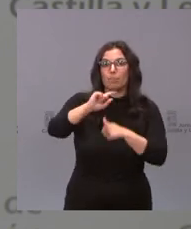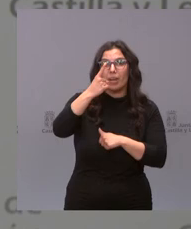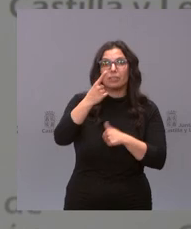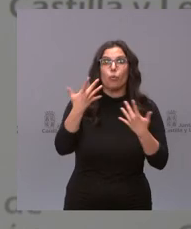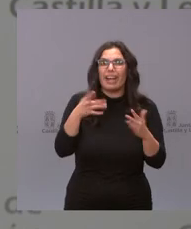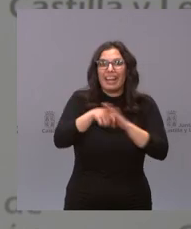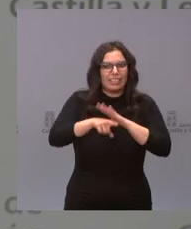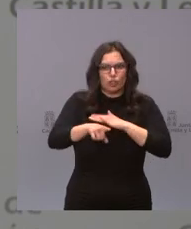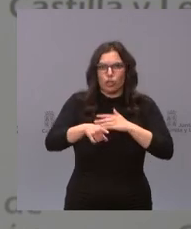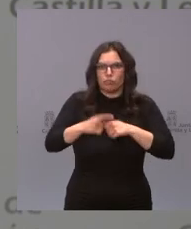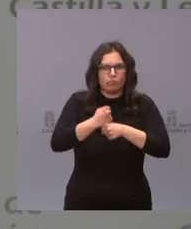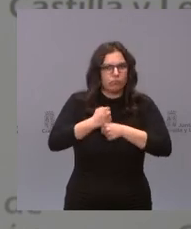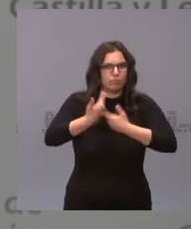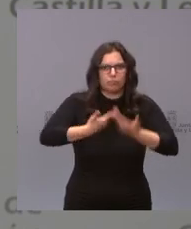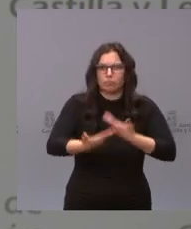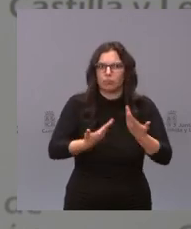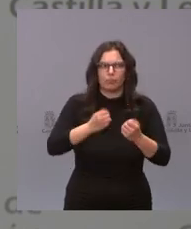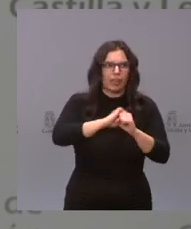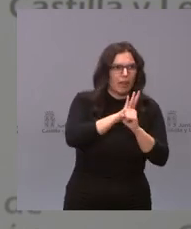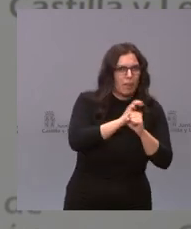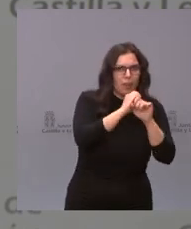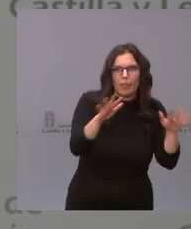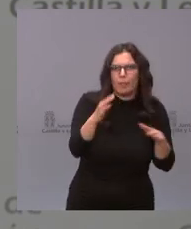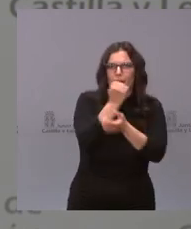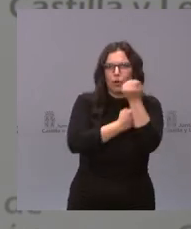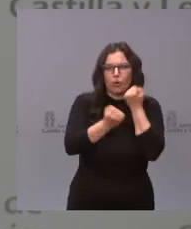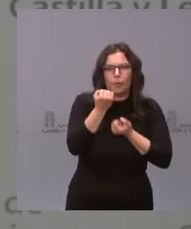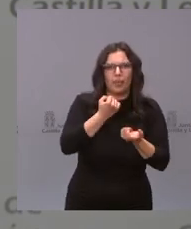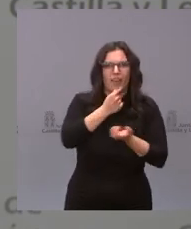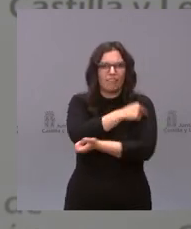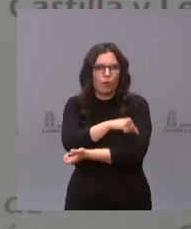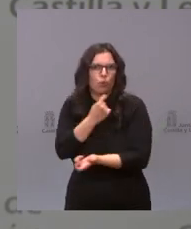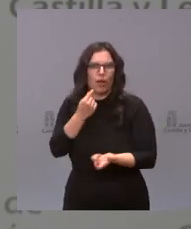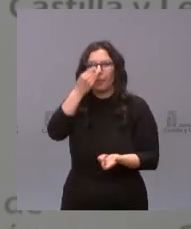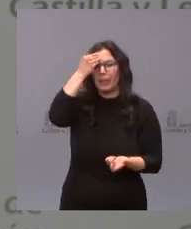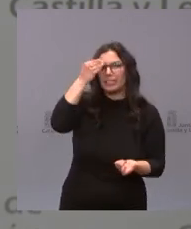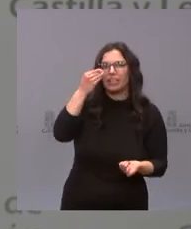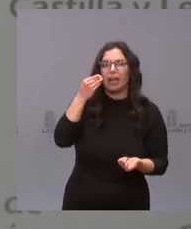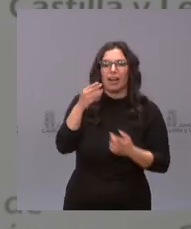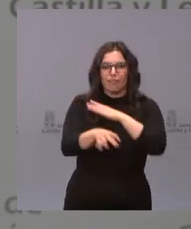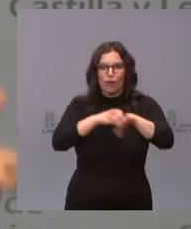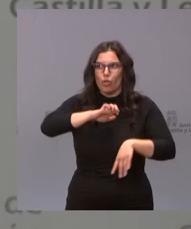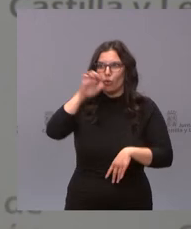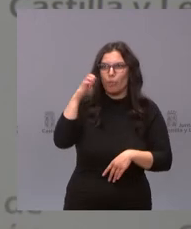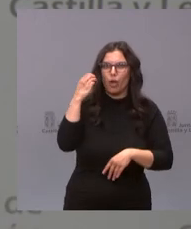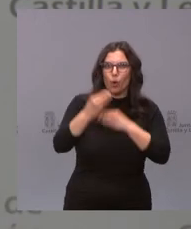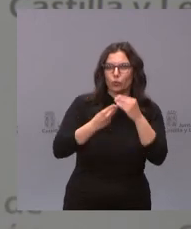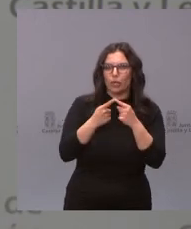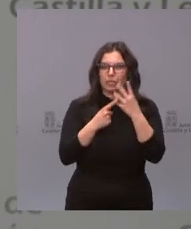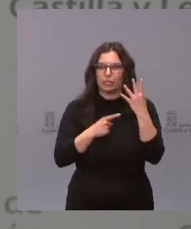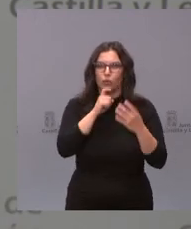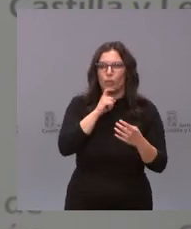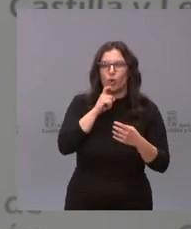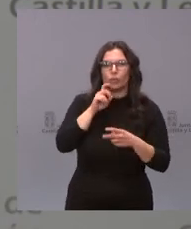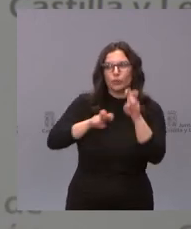gestionar la pandemia gestionar la economía gestionar la vacunación pensar en ese buen uso de los fondos europeos en que lleguen más